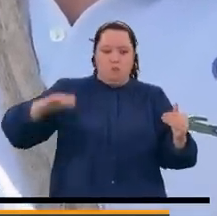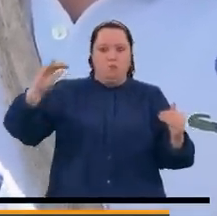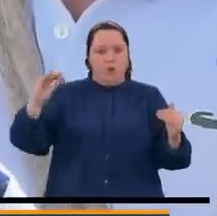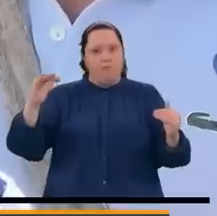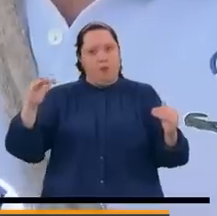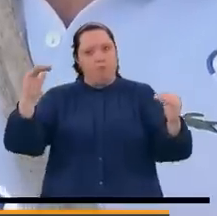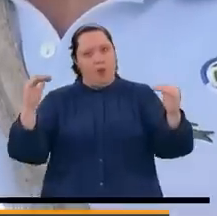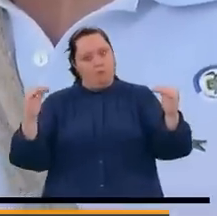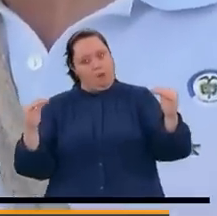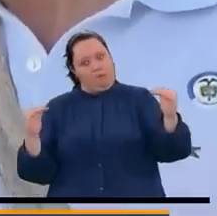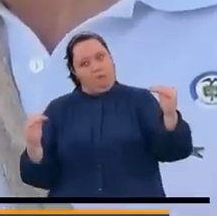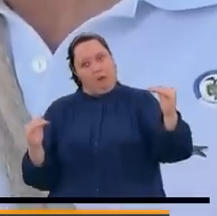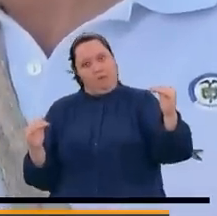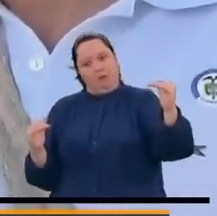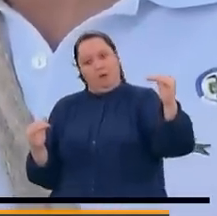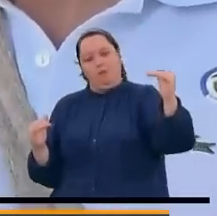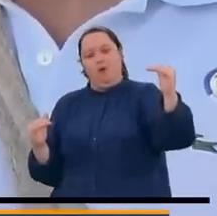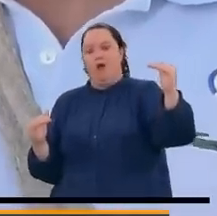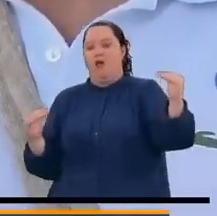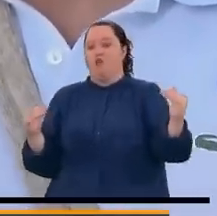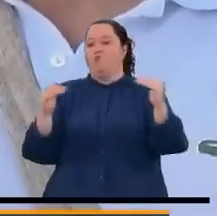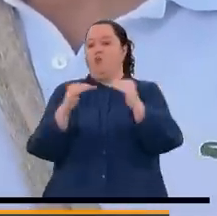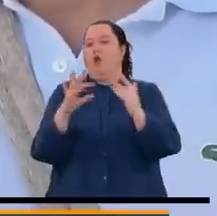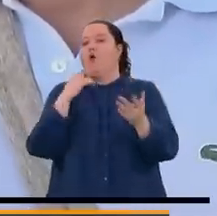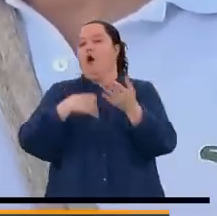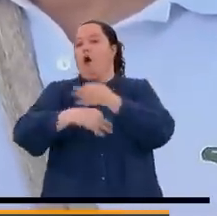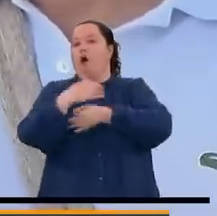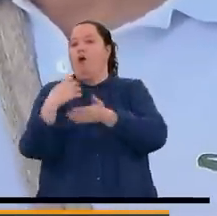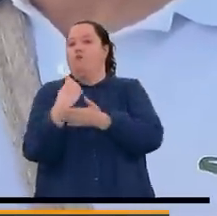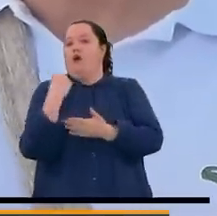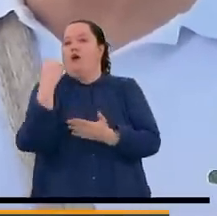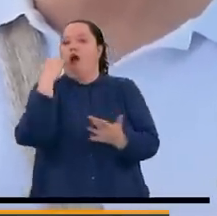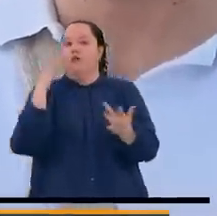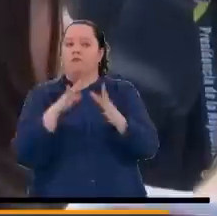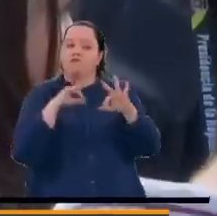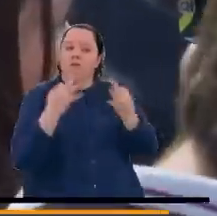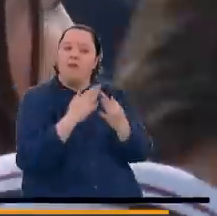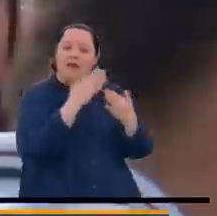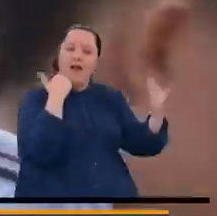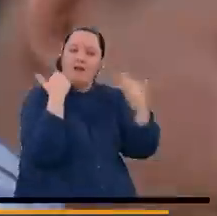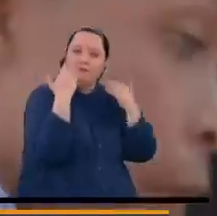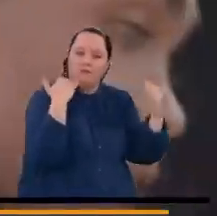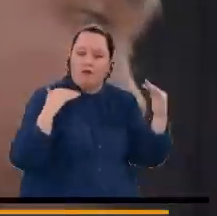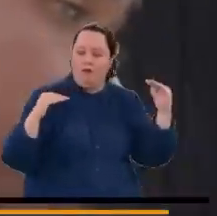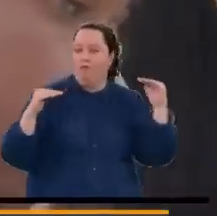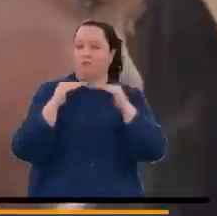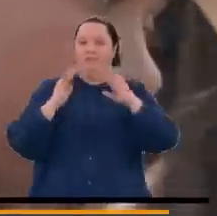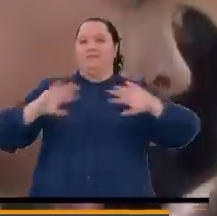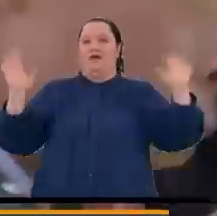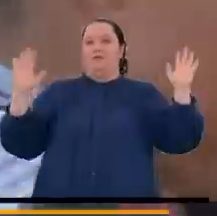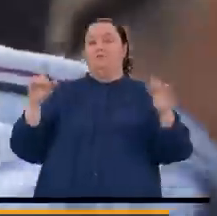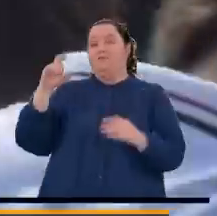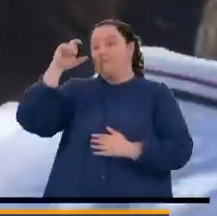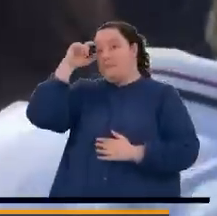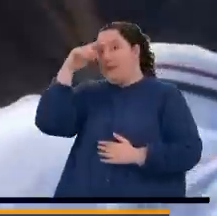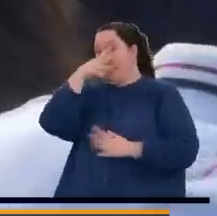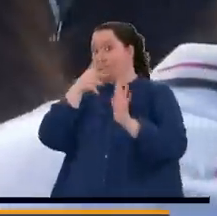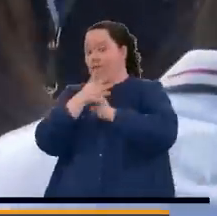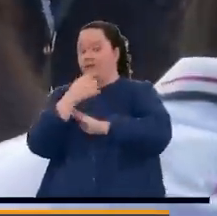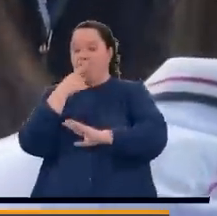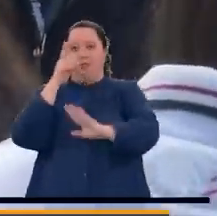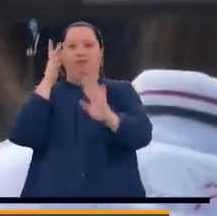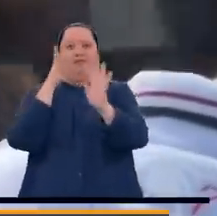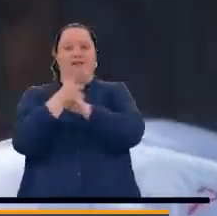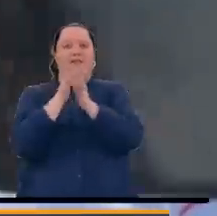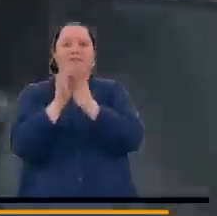por lo menos con unos niveles de rentabilidad que garanticen el nivel de vida de esa familia campesina. Las polémicas palabras del presidente Gustavo Petro